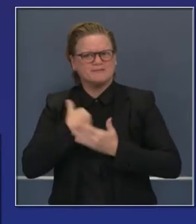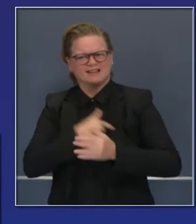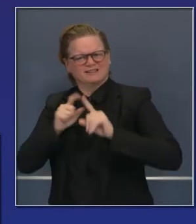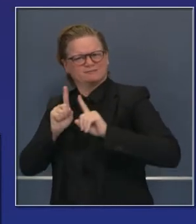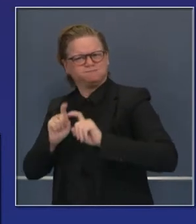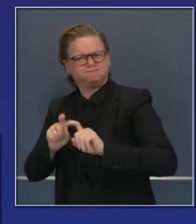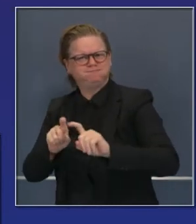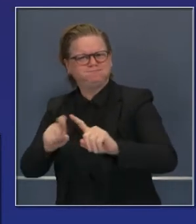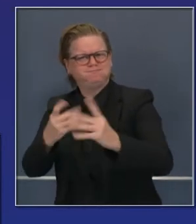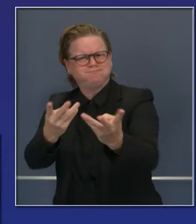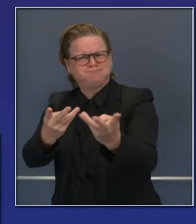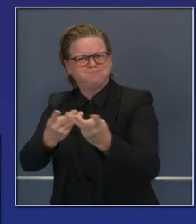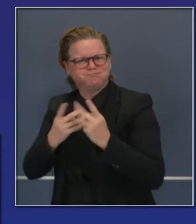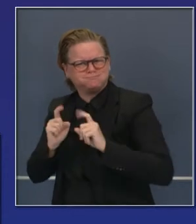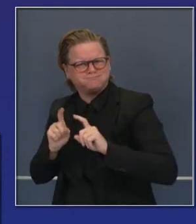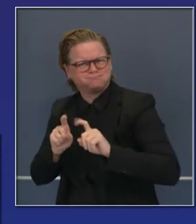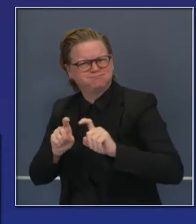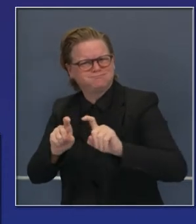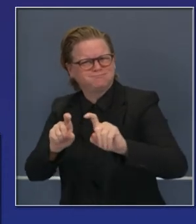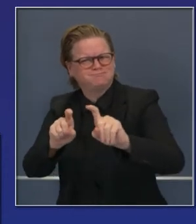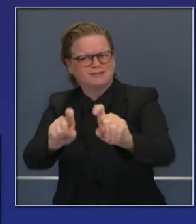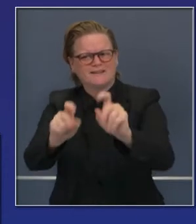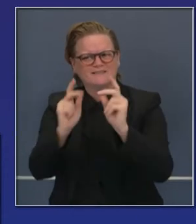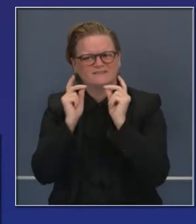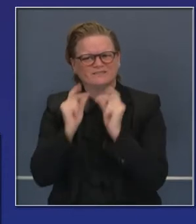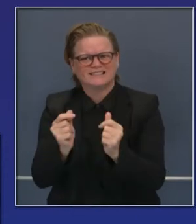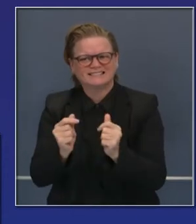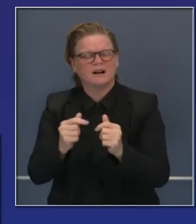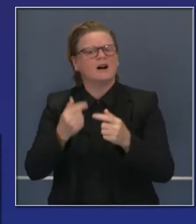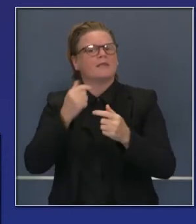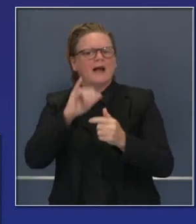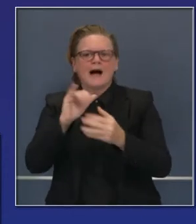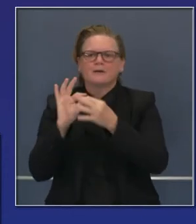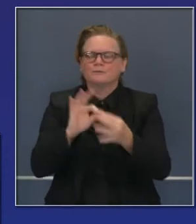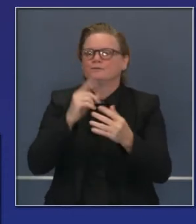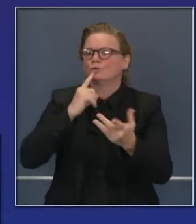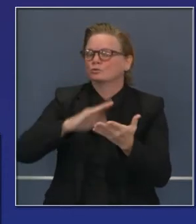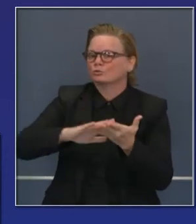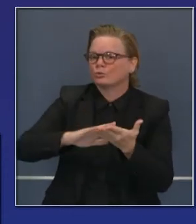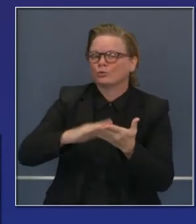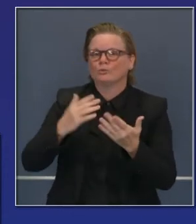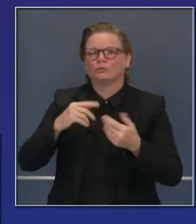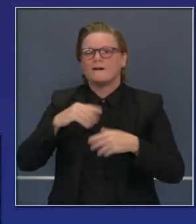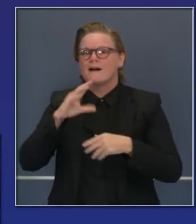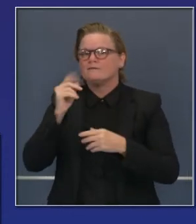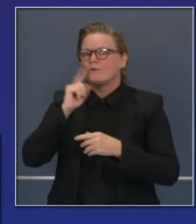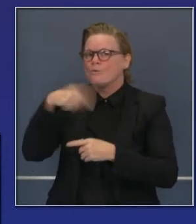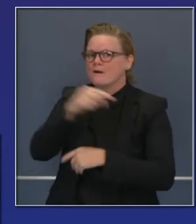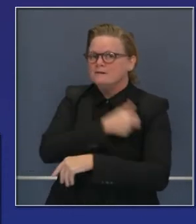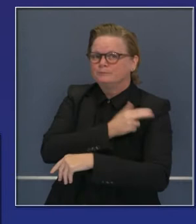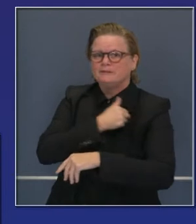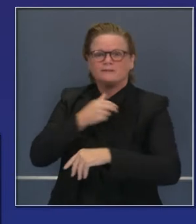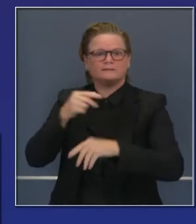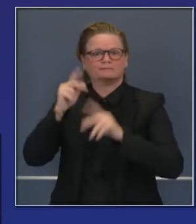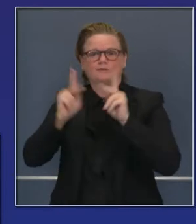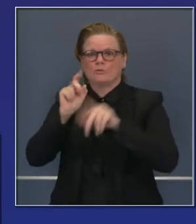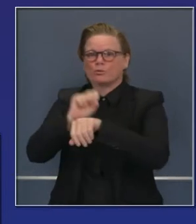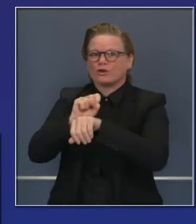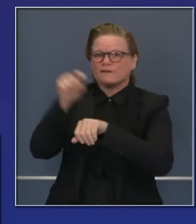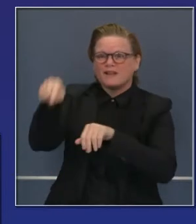del número de aumento de casos en nuestro estado y la importancia de hacer esas pruebas para